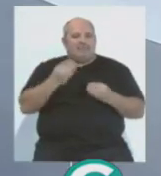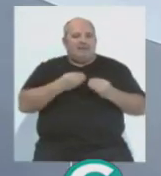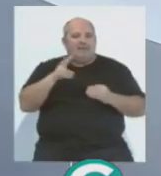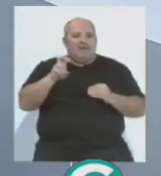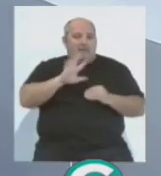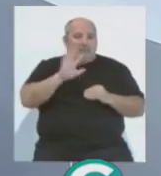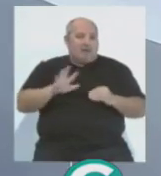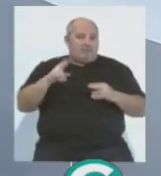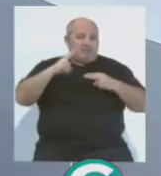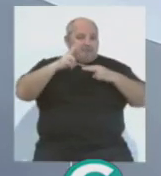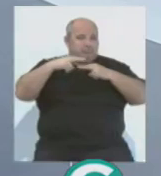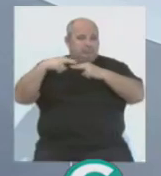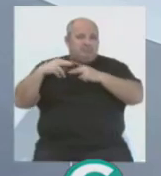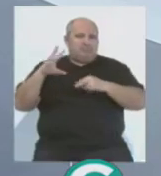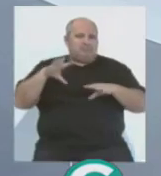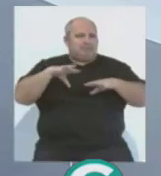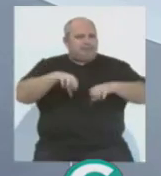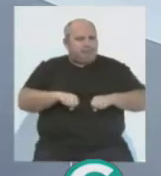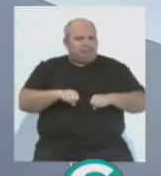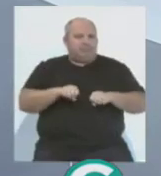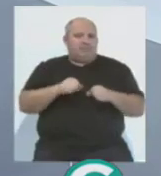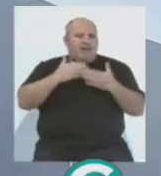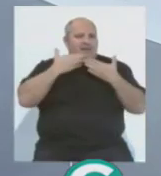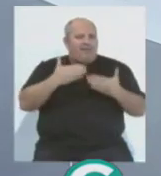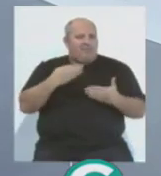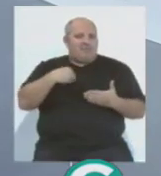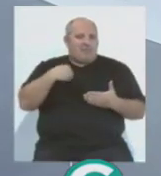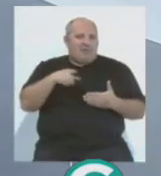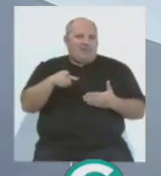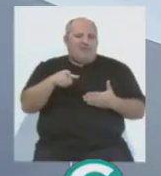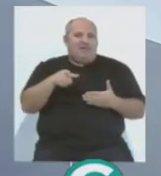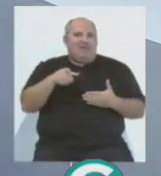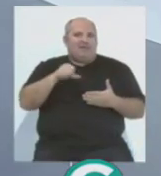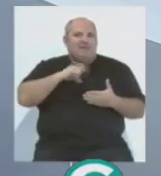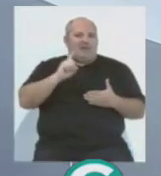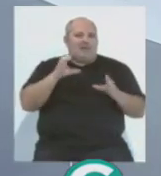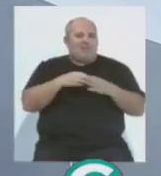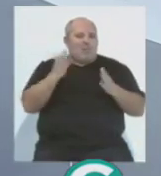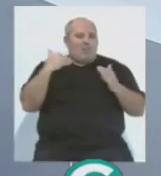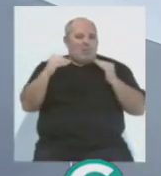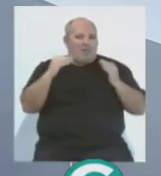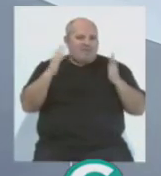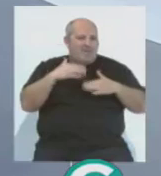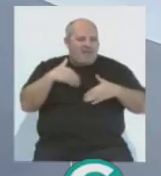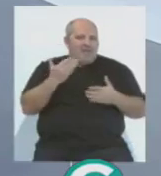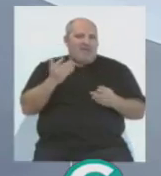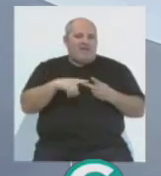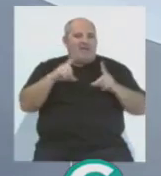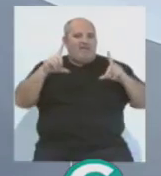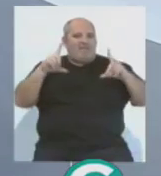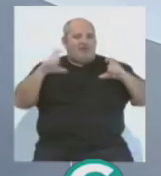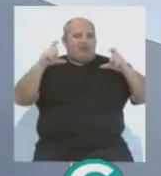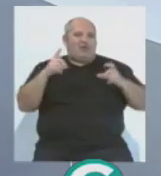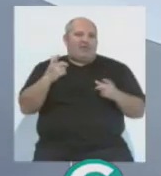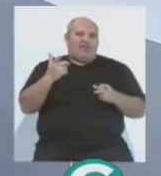Esas imágenes de cuando llegó, agradeciendo porque no tenía equipo en ese momento, la foto de